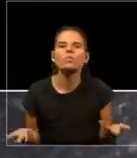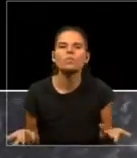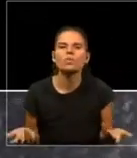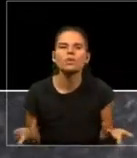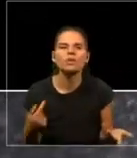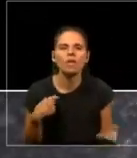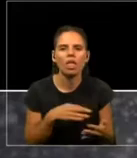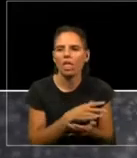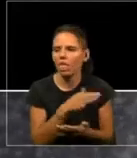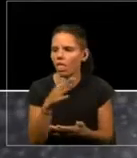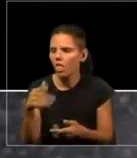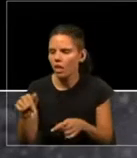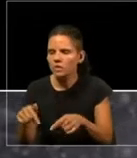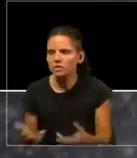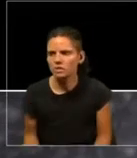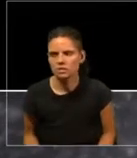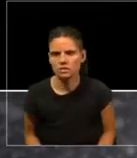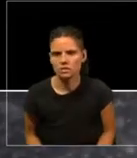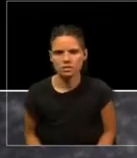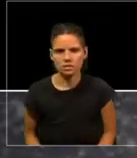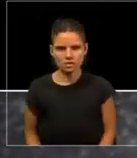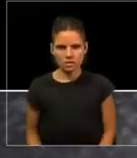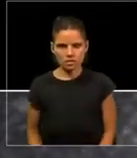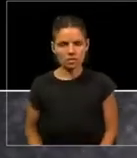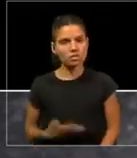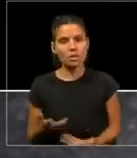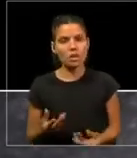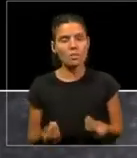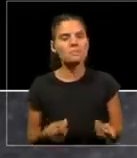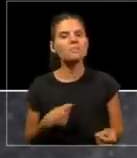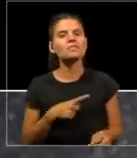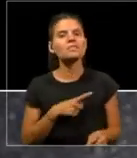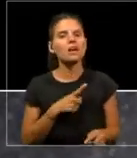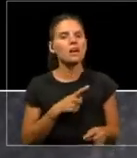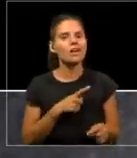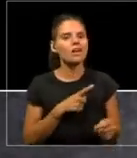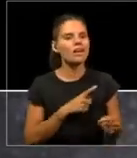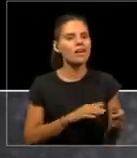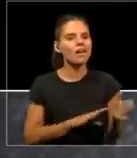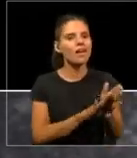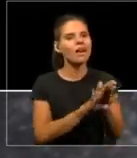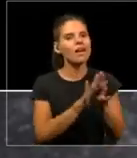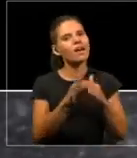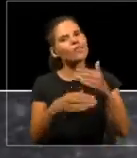eso? Entonces, ¿qué es que nos pasa en la evolución de nosotros los seres humanos?